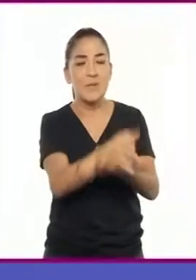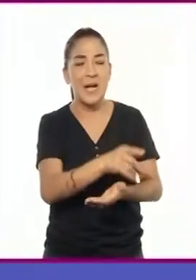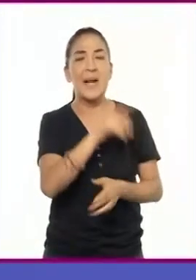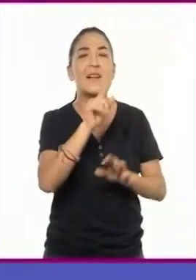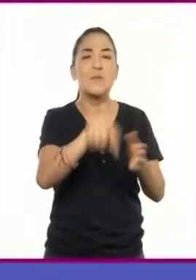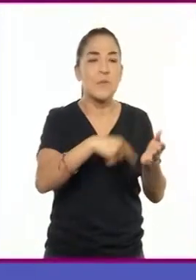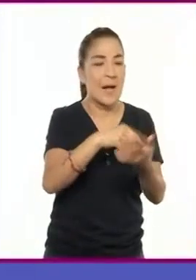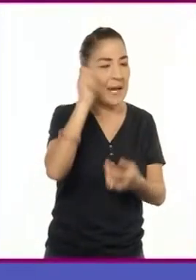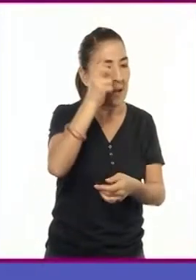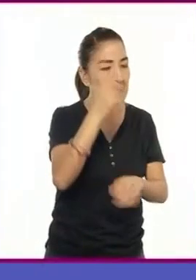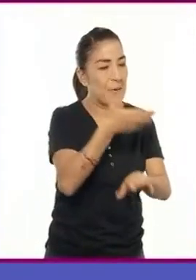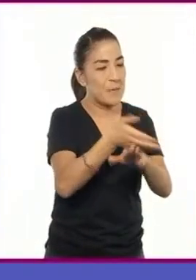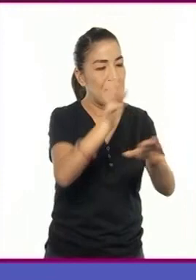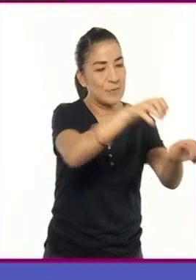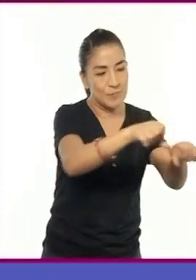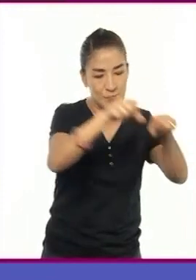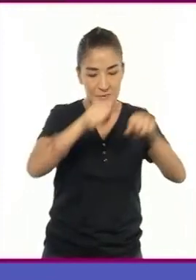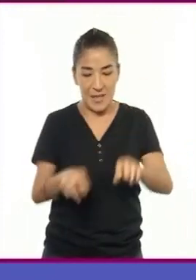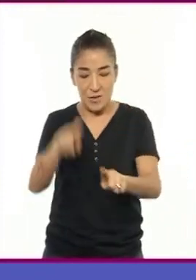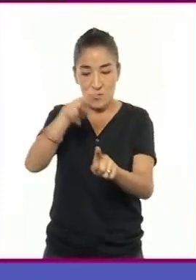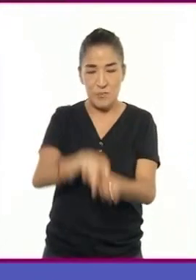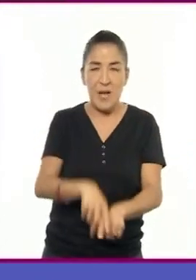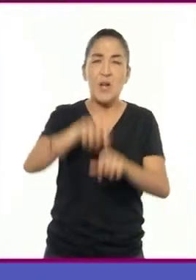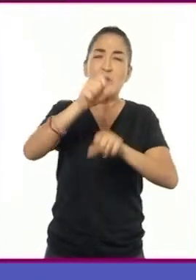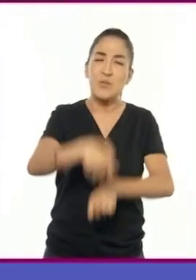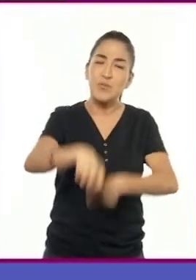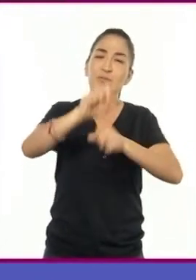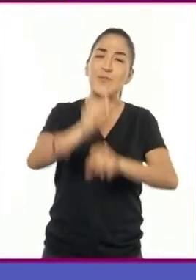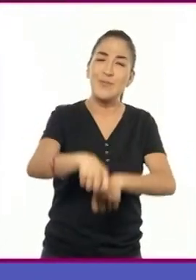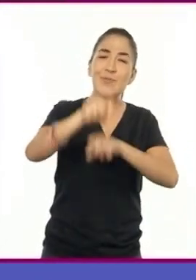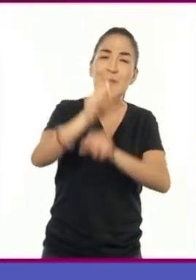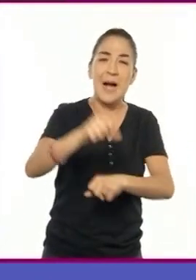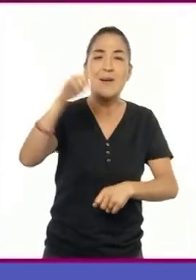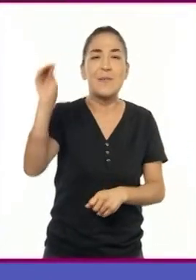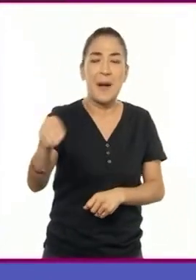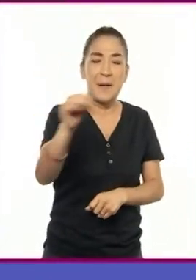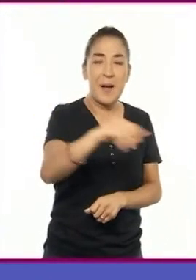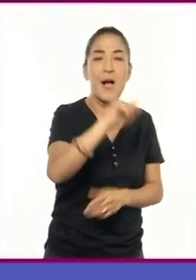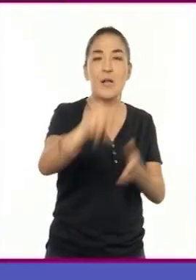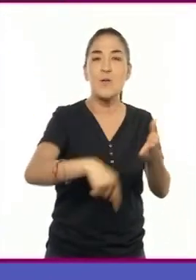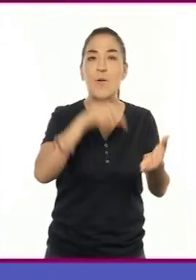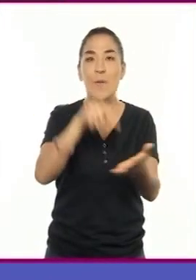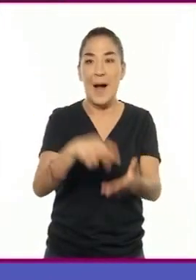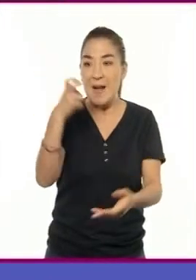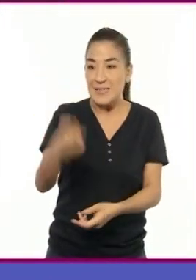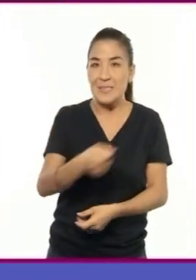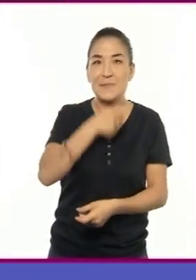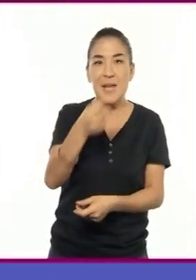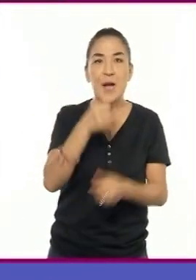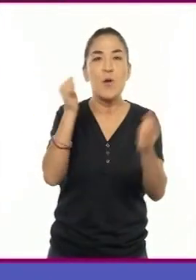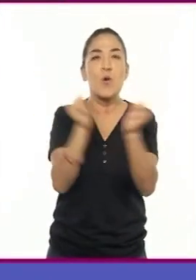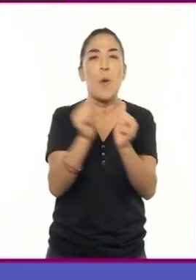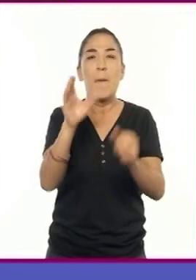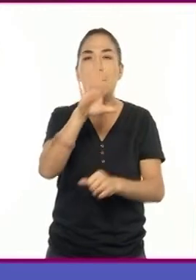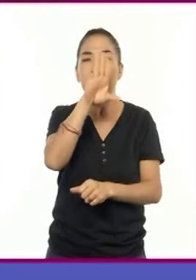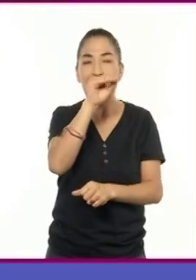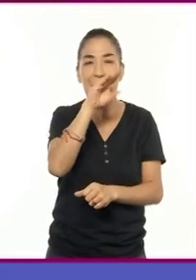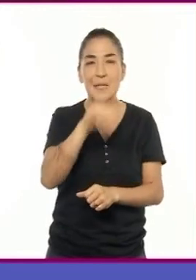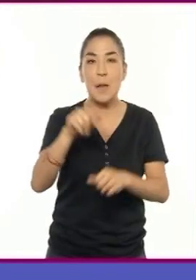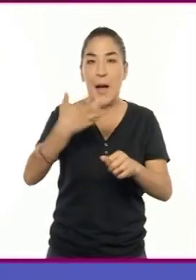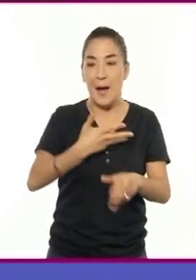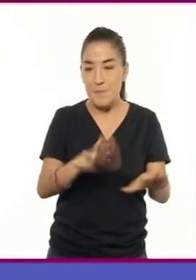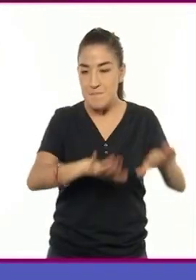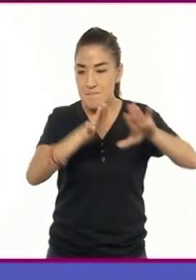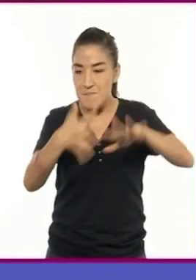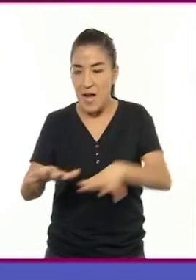blanco, lo montó y corrió como el viento. Pasó por el lugar donde había encontrado al viejo con el pato. Donde estaba el mar,